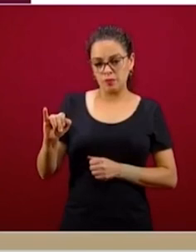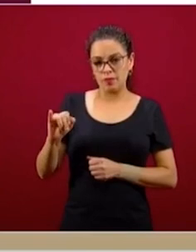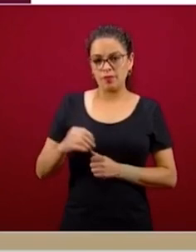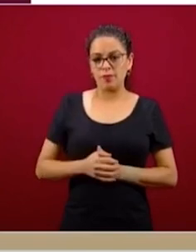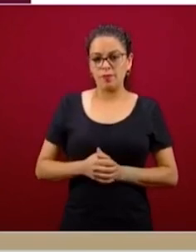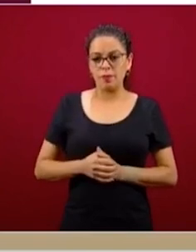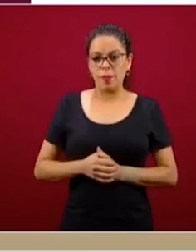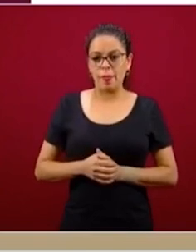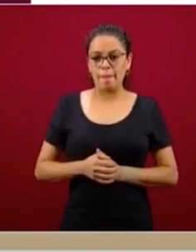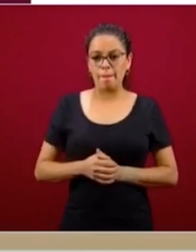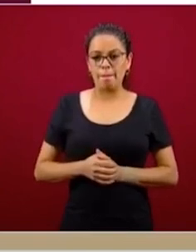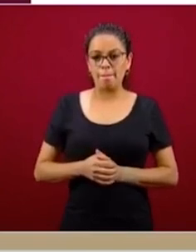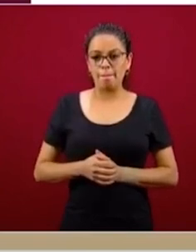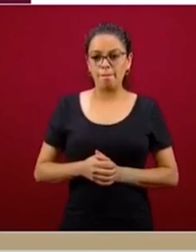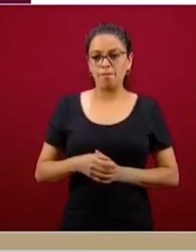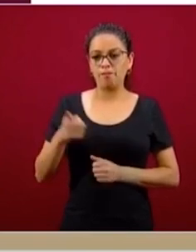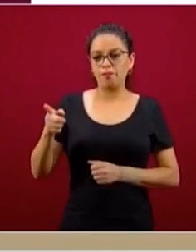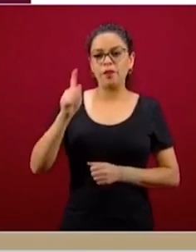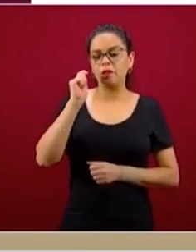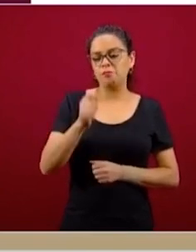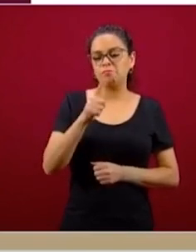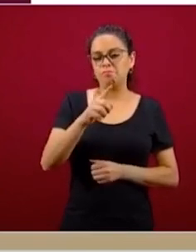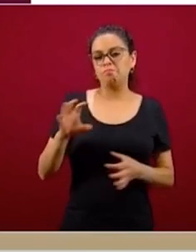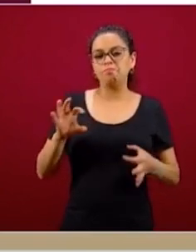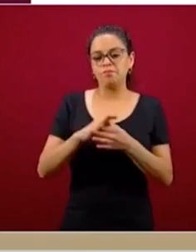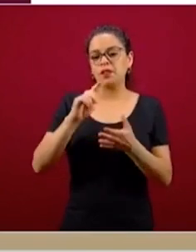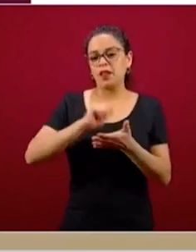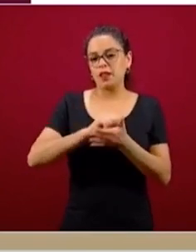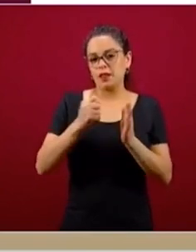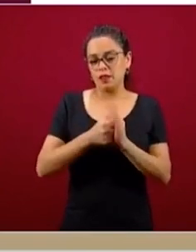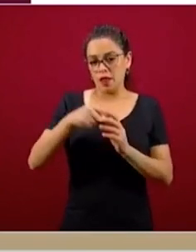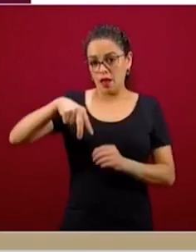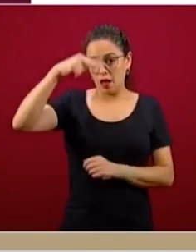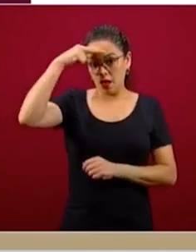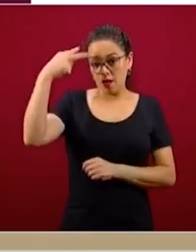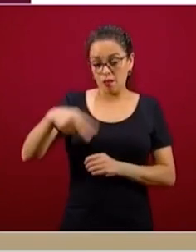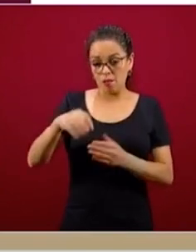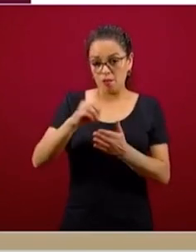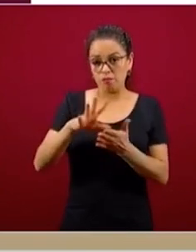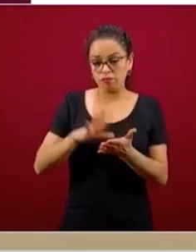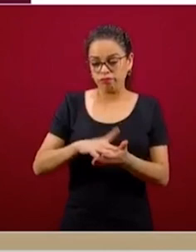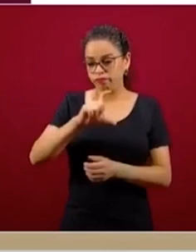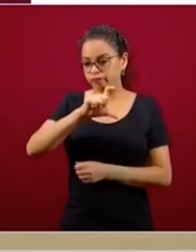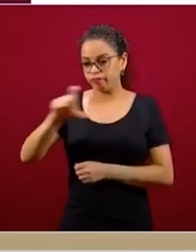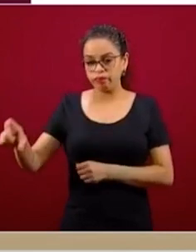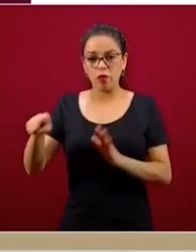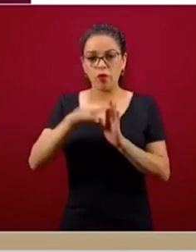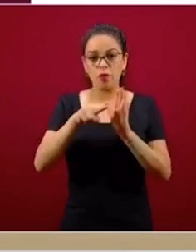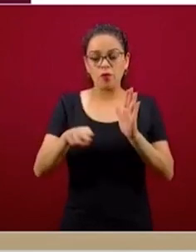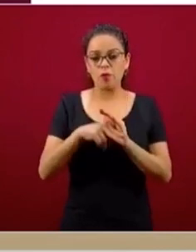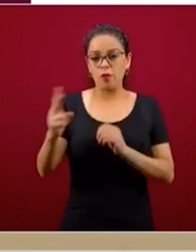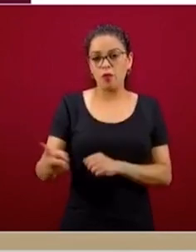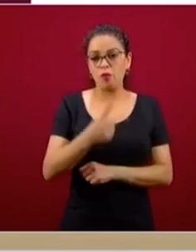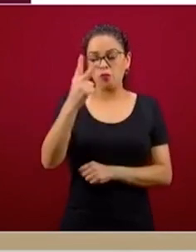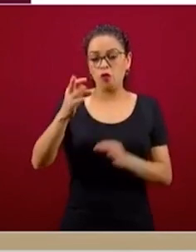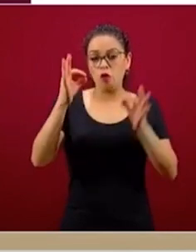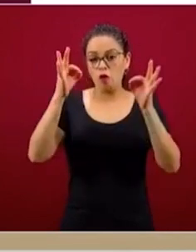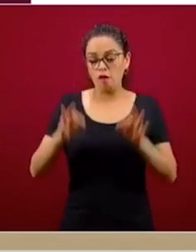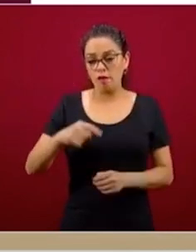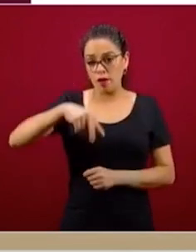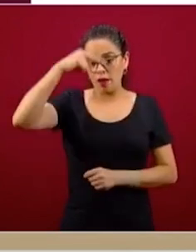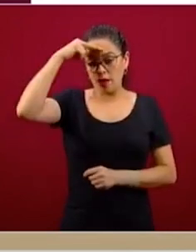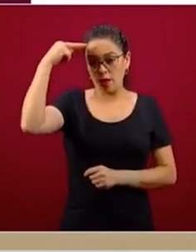Es una definición técnica que en México se establece en dos normas oficiales mexicanas,